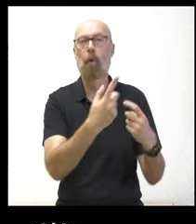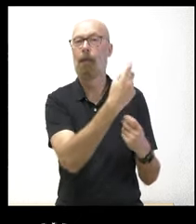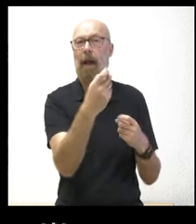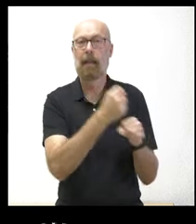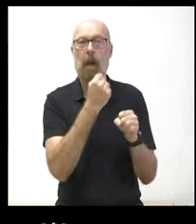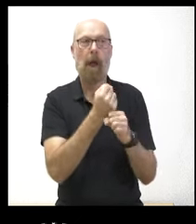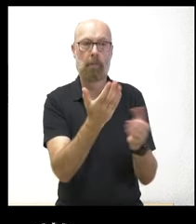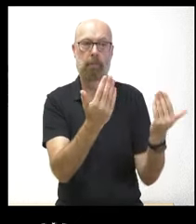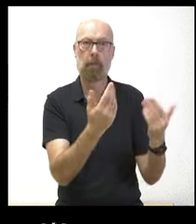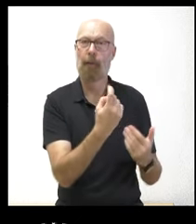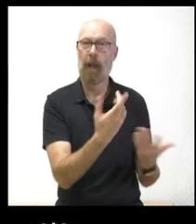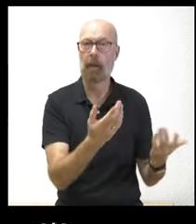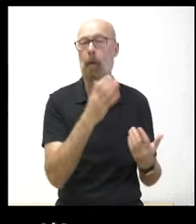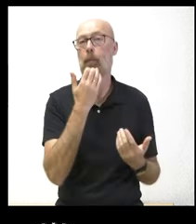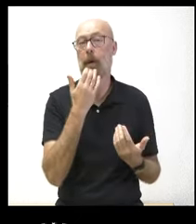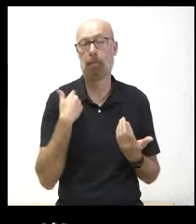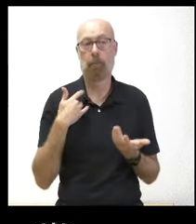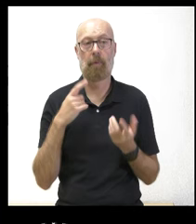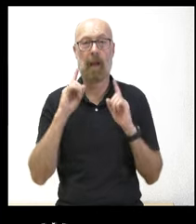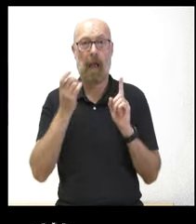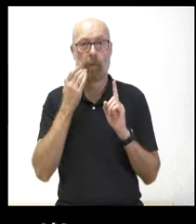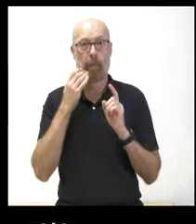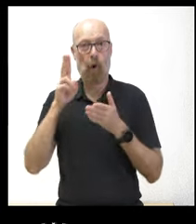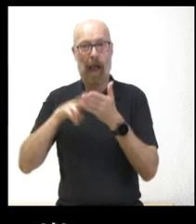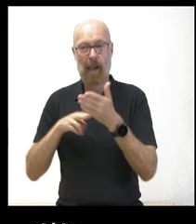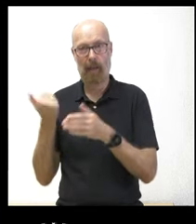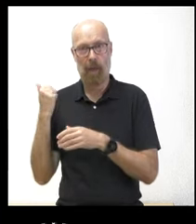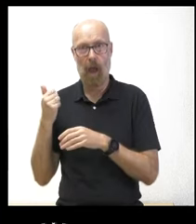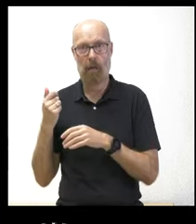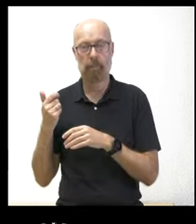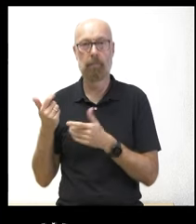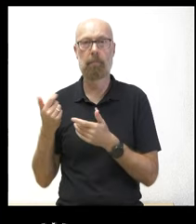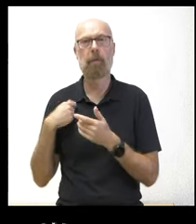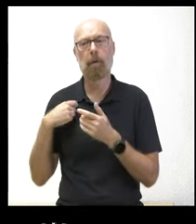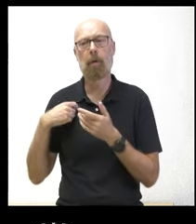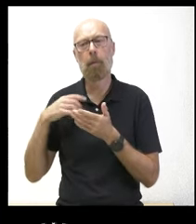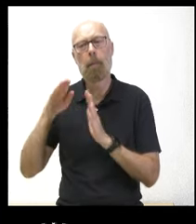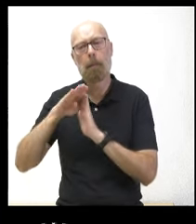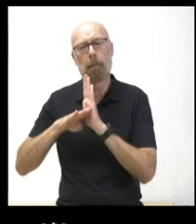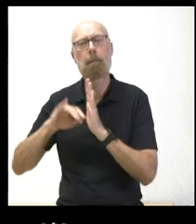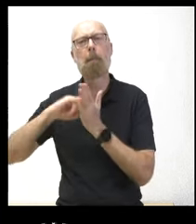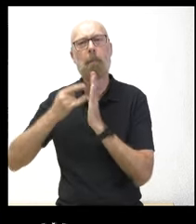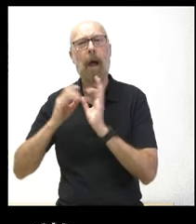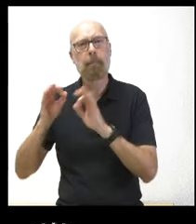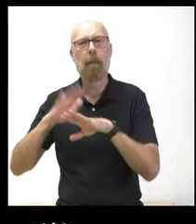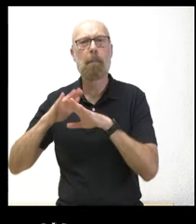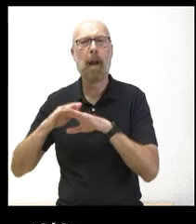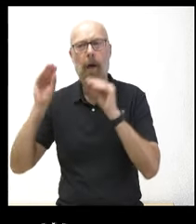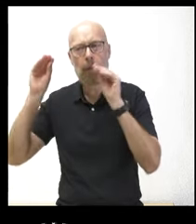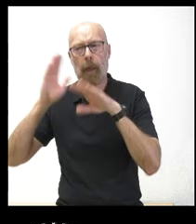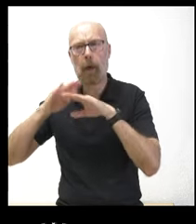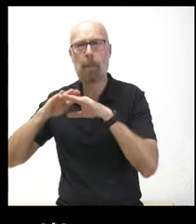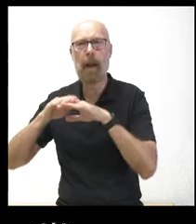teniendo en cuenta el caso de la vecina Galicia, que tienen un plan de formación para el arraigo, en el que se encargan de detectar esas